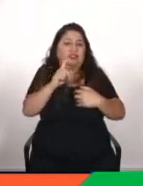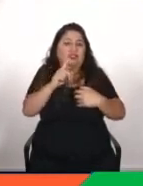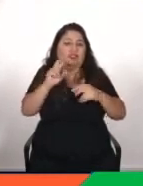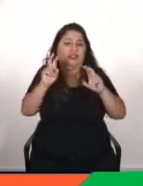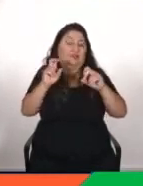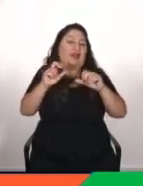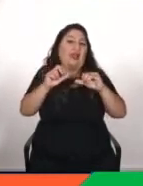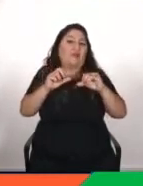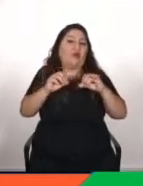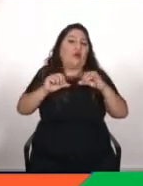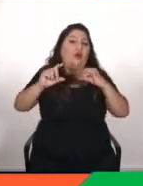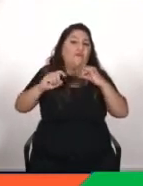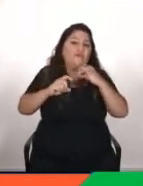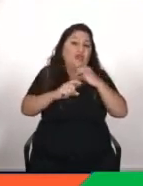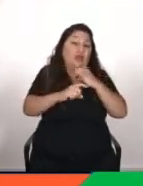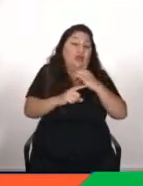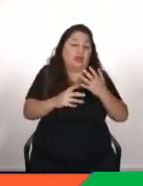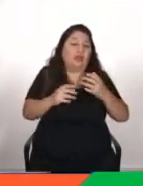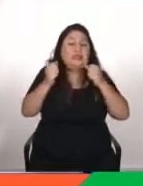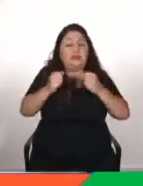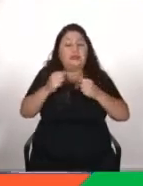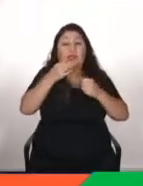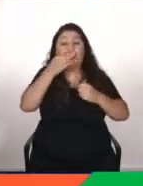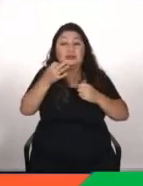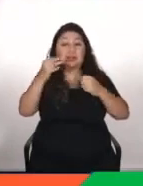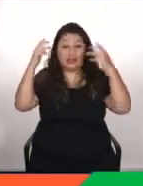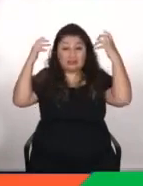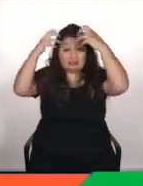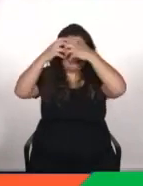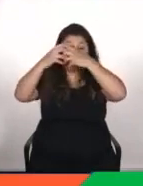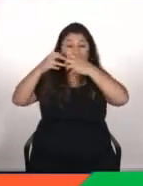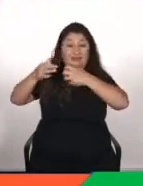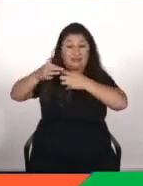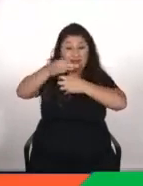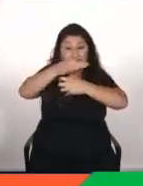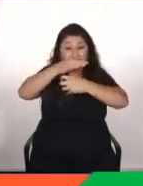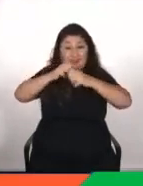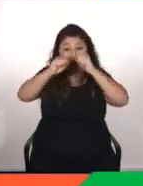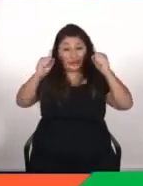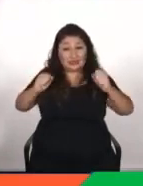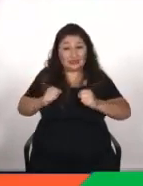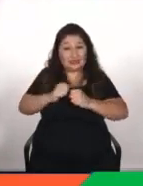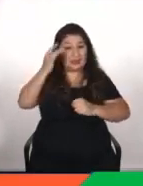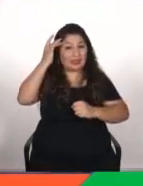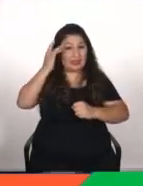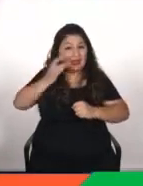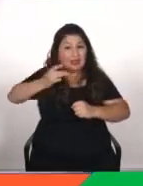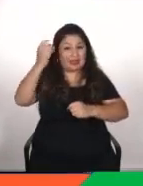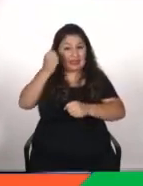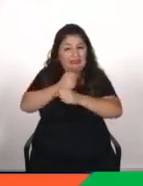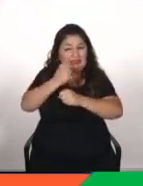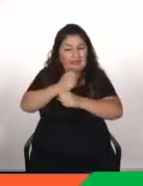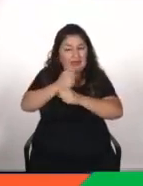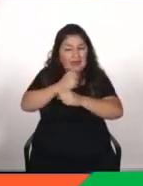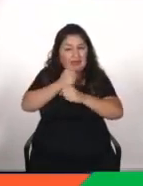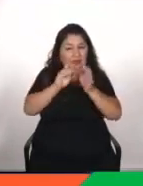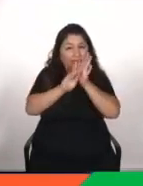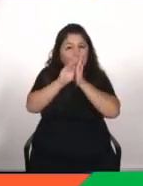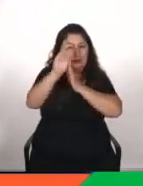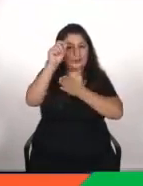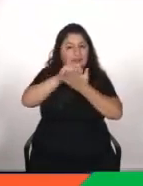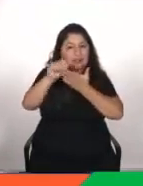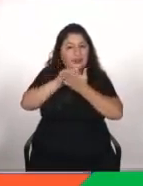podríamos decir que cuando yo tengo una red neuronal un sistema inteligente que se está entrenando para resolver una tarea dentro de un videojuego